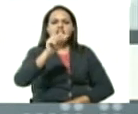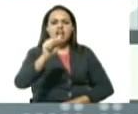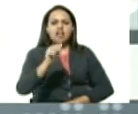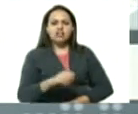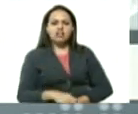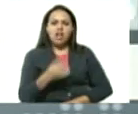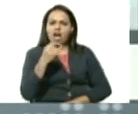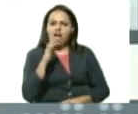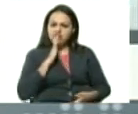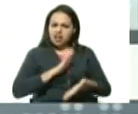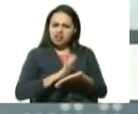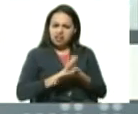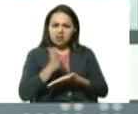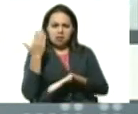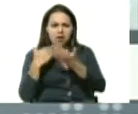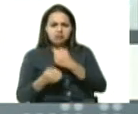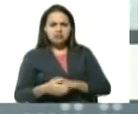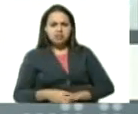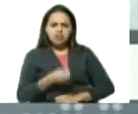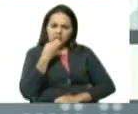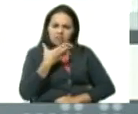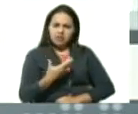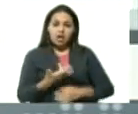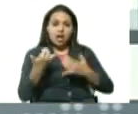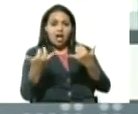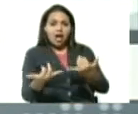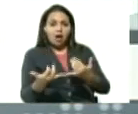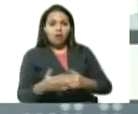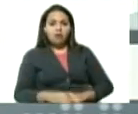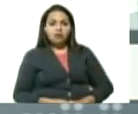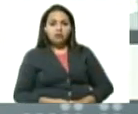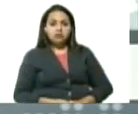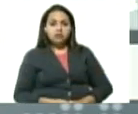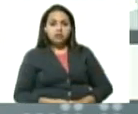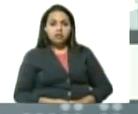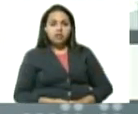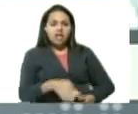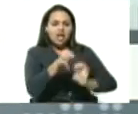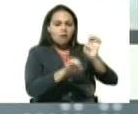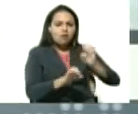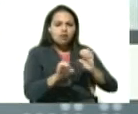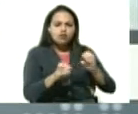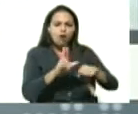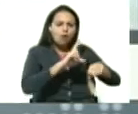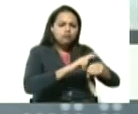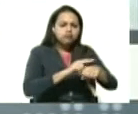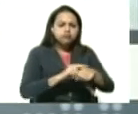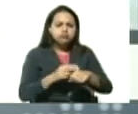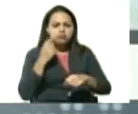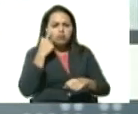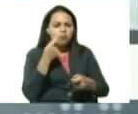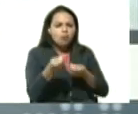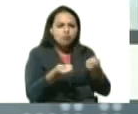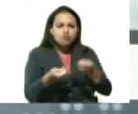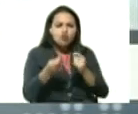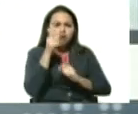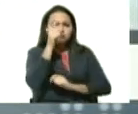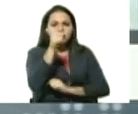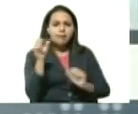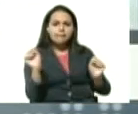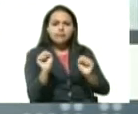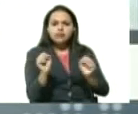estaba muy bien ahora estamos haciendo despistaje masivo para controlar ahí en el Vigía